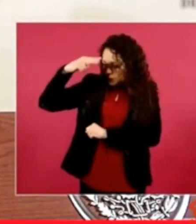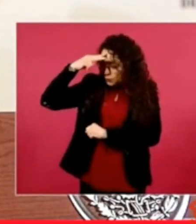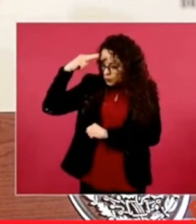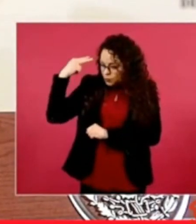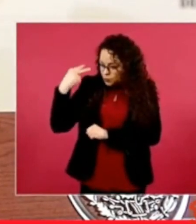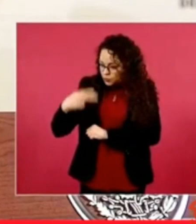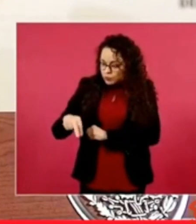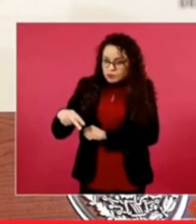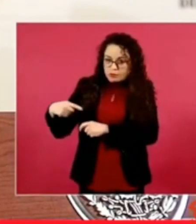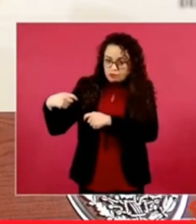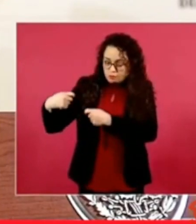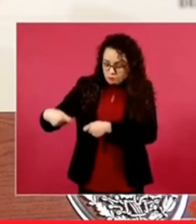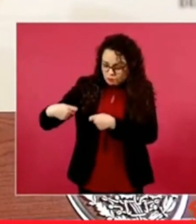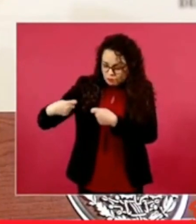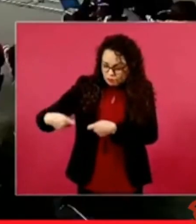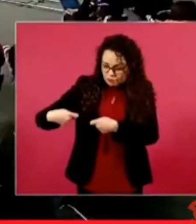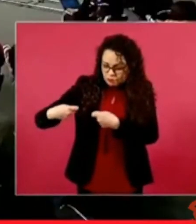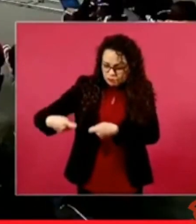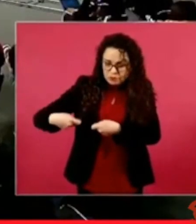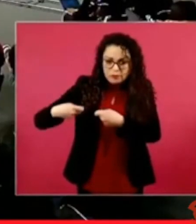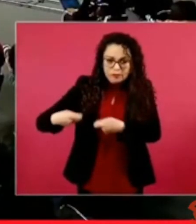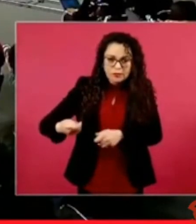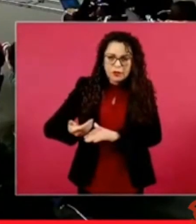profundo, del México prehispánico.